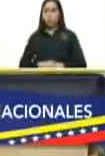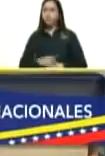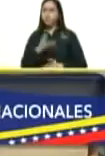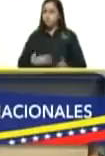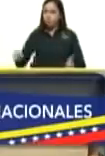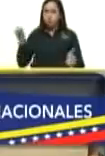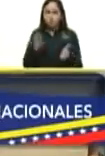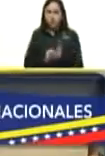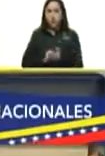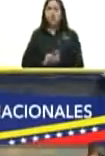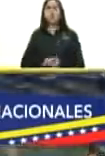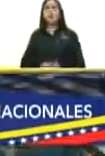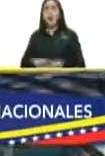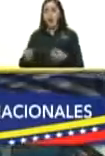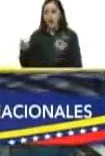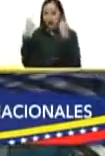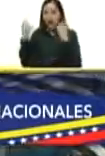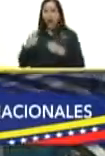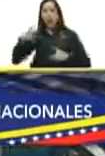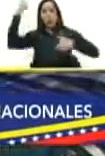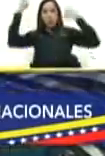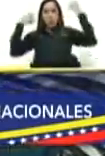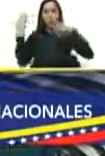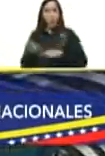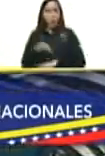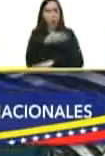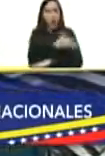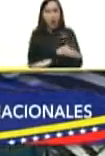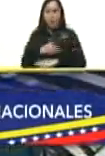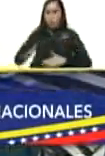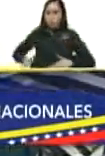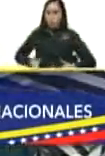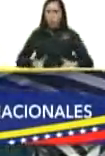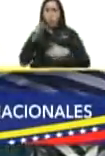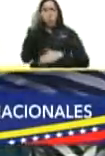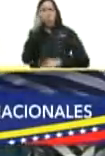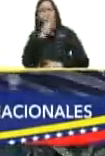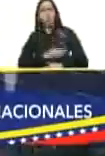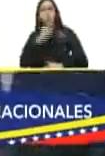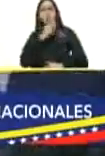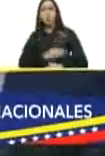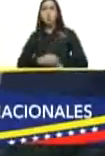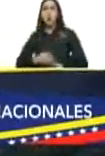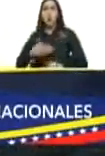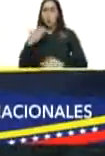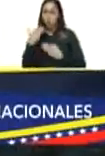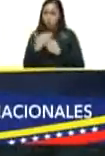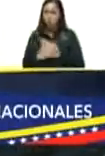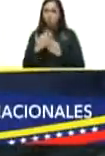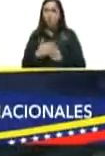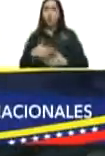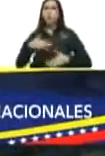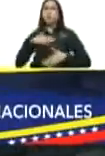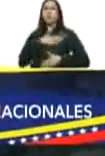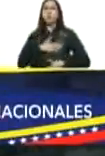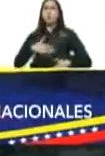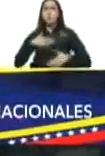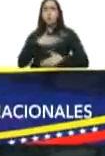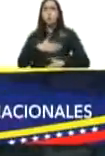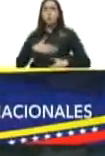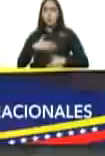concepto del comandante Chávez en un tránsito al socialismo humanamente gratificante